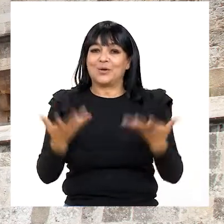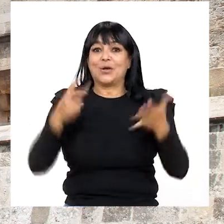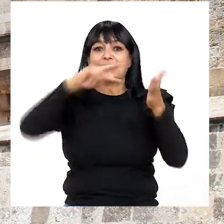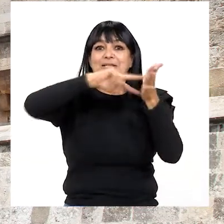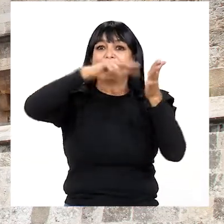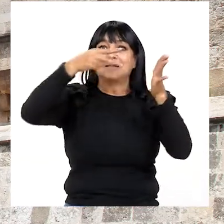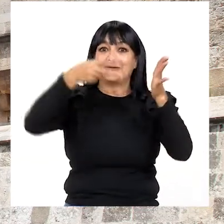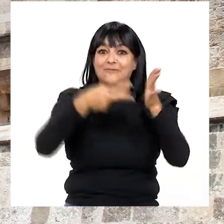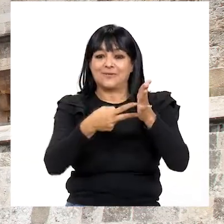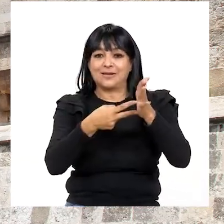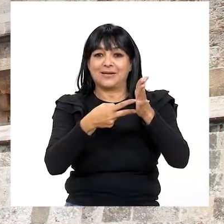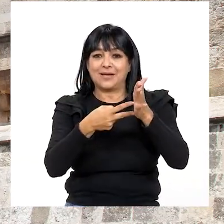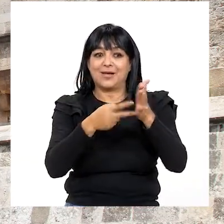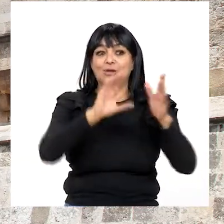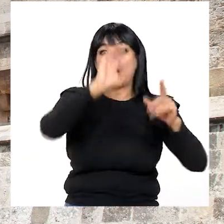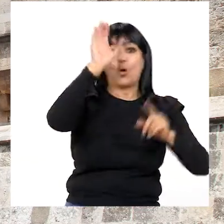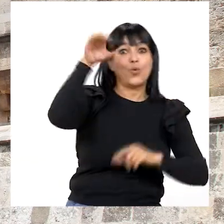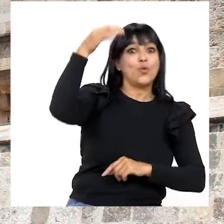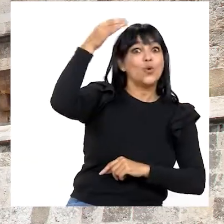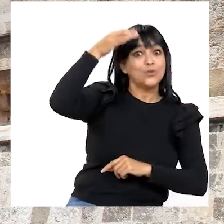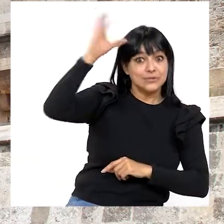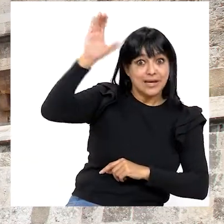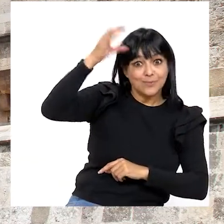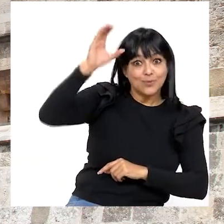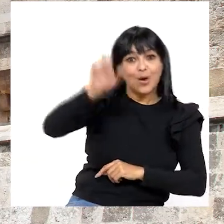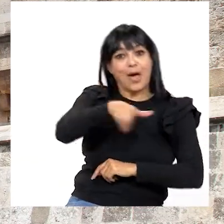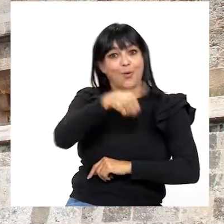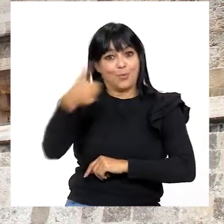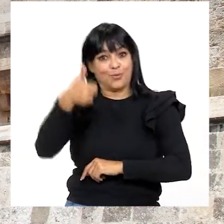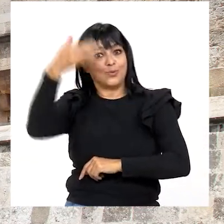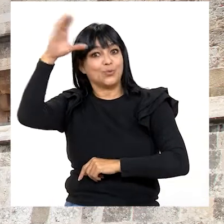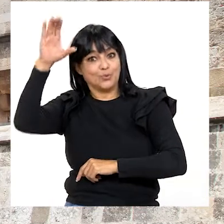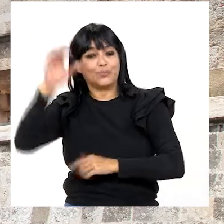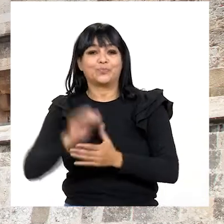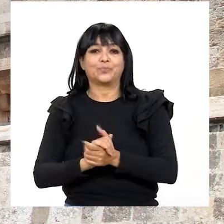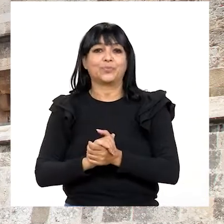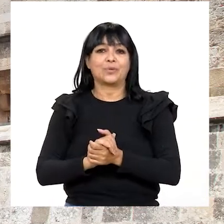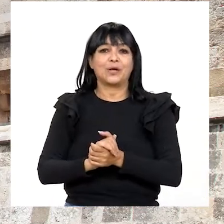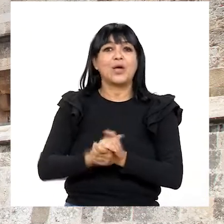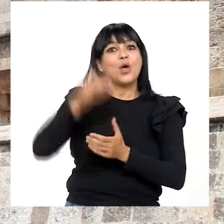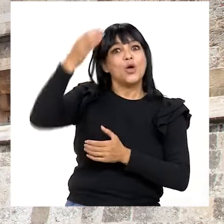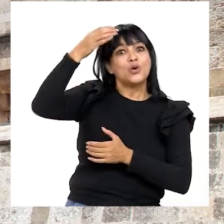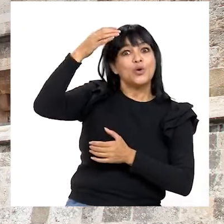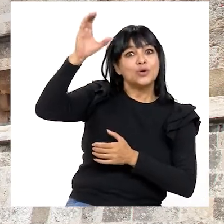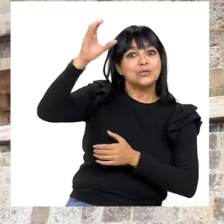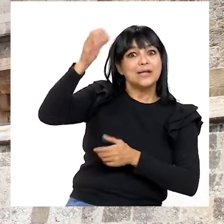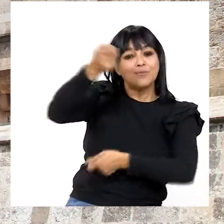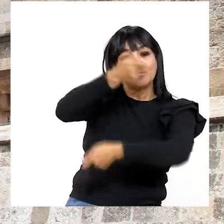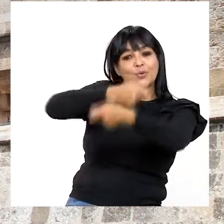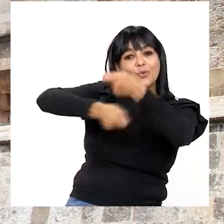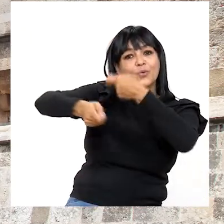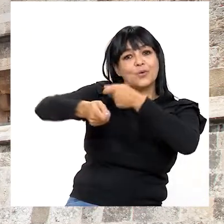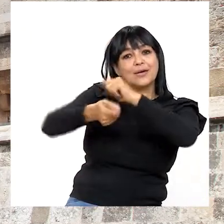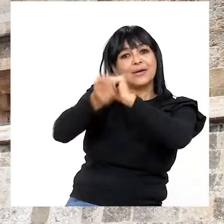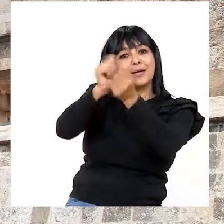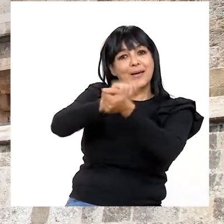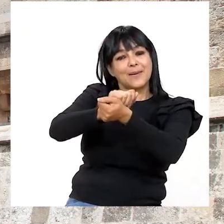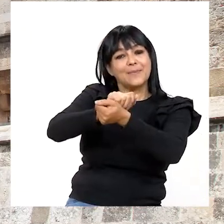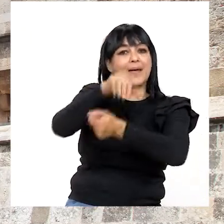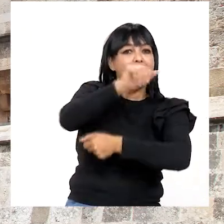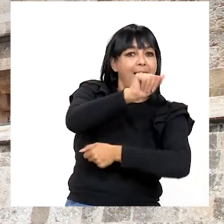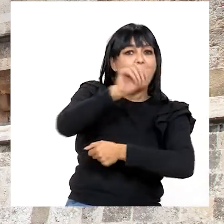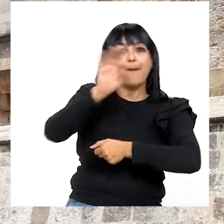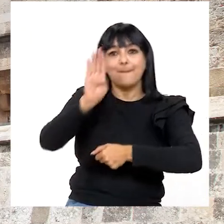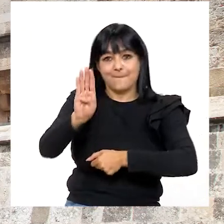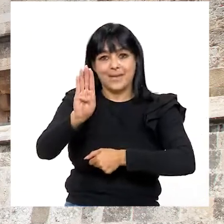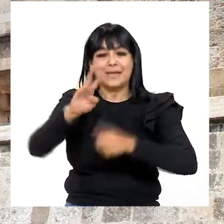trasladando el significado de un concepto a otro Así, un concepto A sustituye a